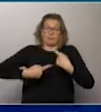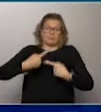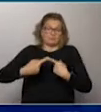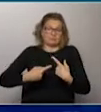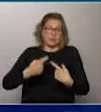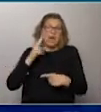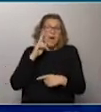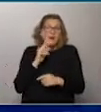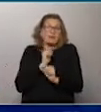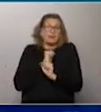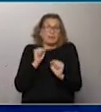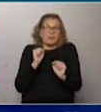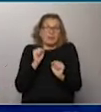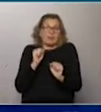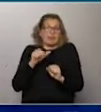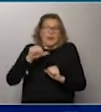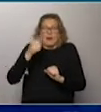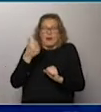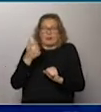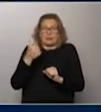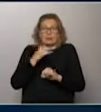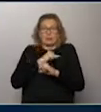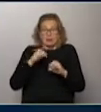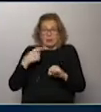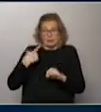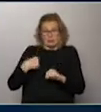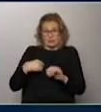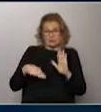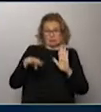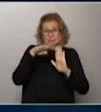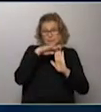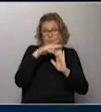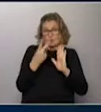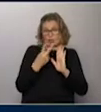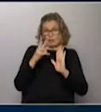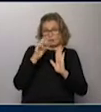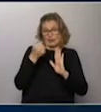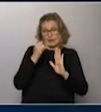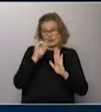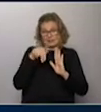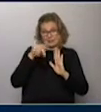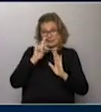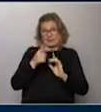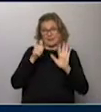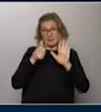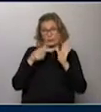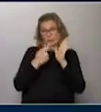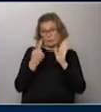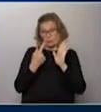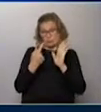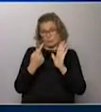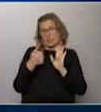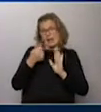ahí ver si saca esta ventaja. Simplemente en el final, Nacional lidera con Racing el grupo. Los dos tienen seis puntos. Alianza, Lima y Mérida